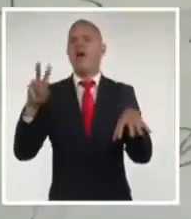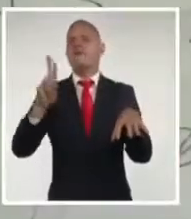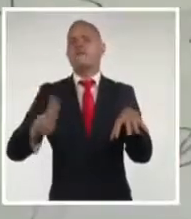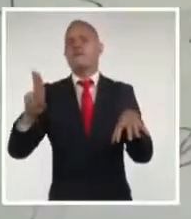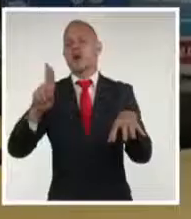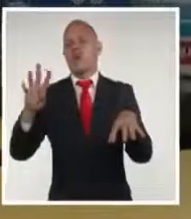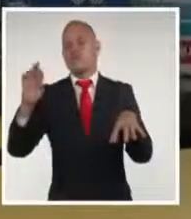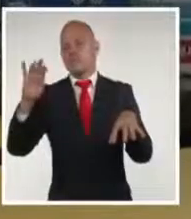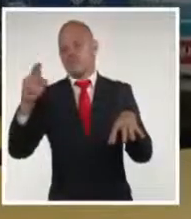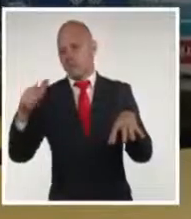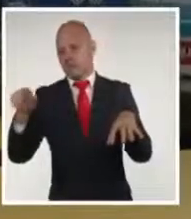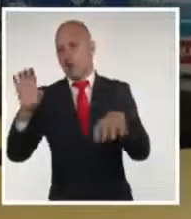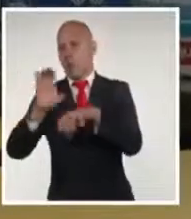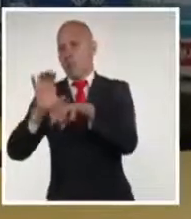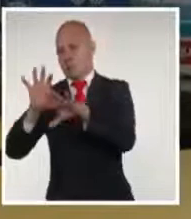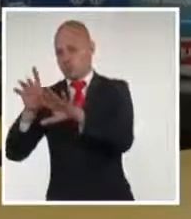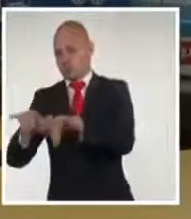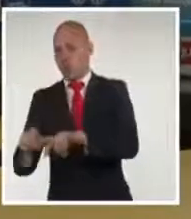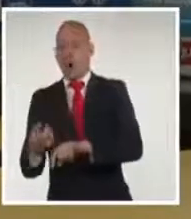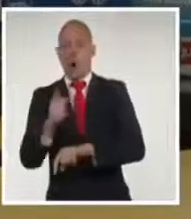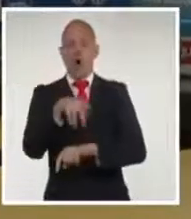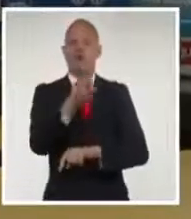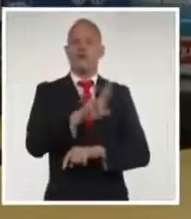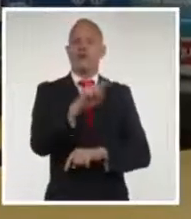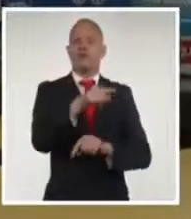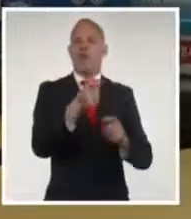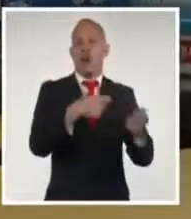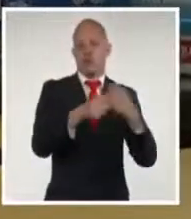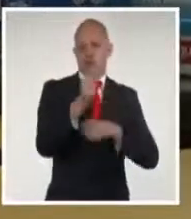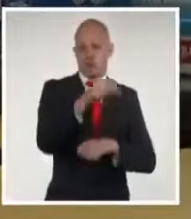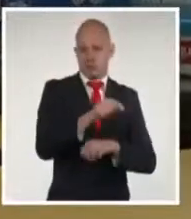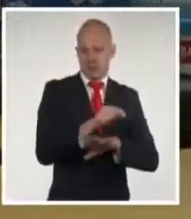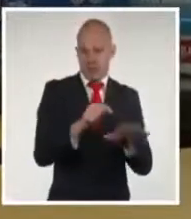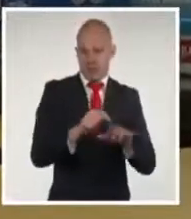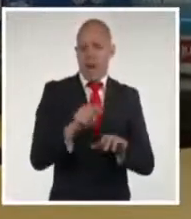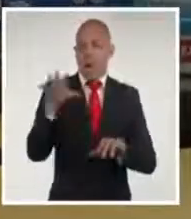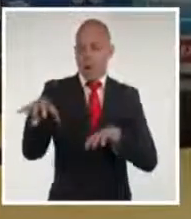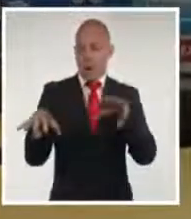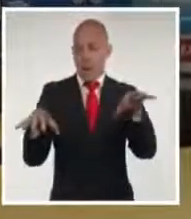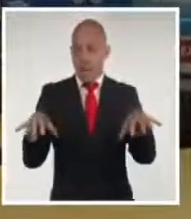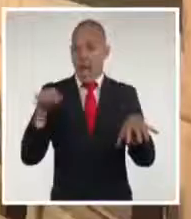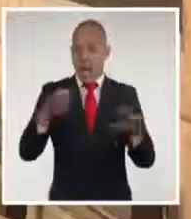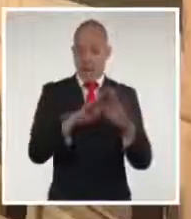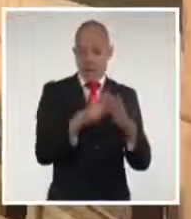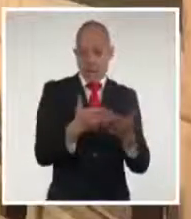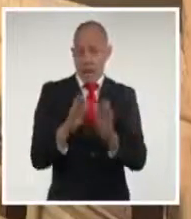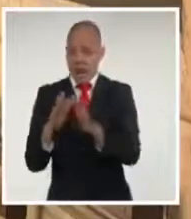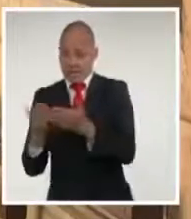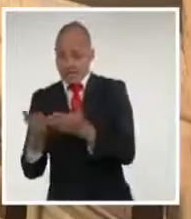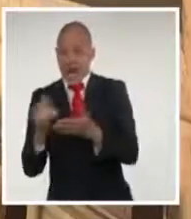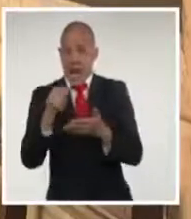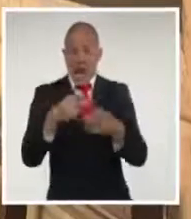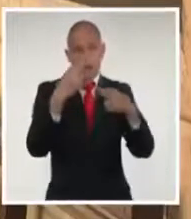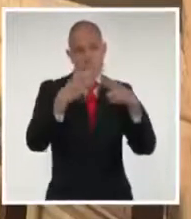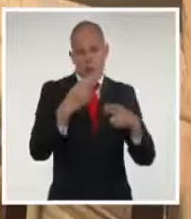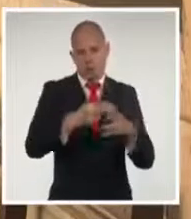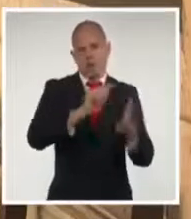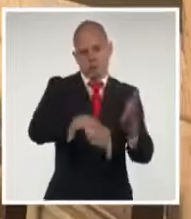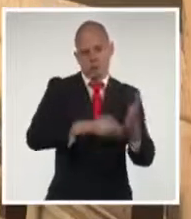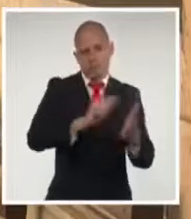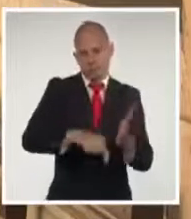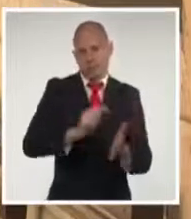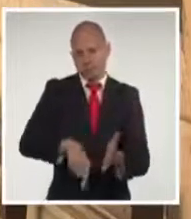Computación y otro punto en la Facultad de Economía. En el libro de asentamiento de los donativos hay alrededor de 500 dos firmas,